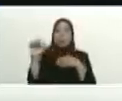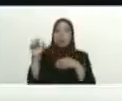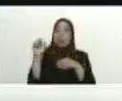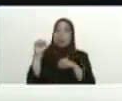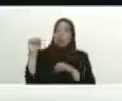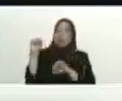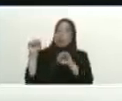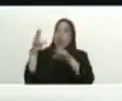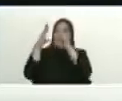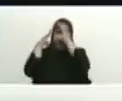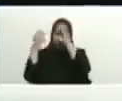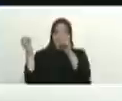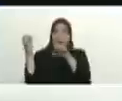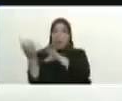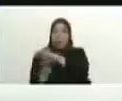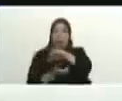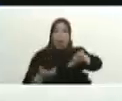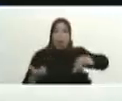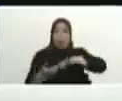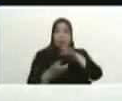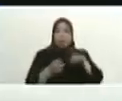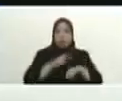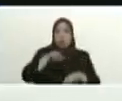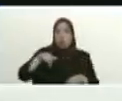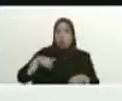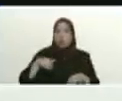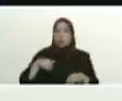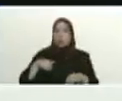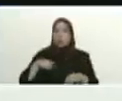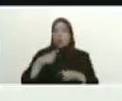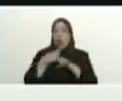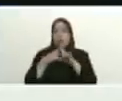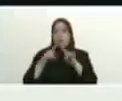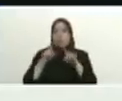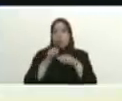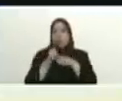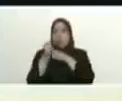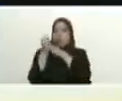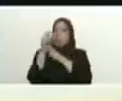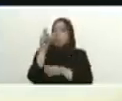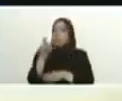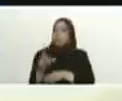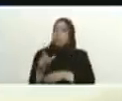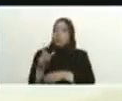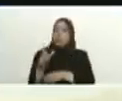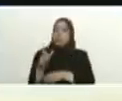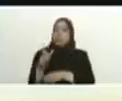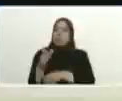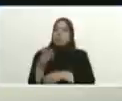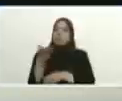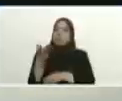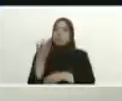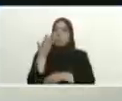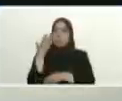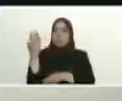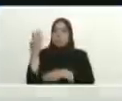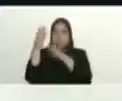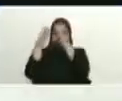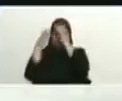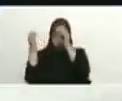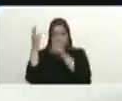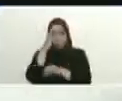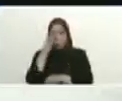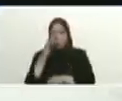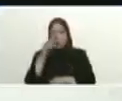embajada allá de manera heroica los funcionarios de la embajada junto al movimiento